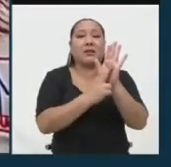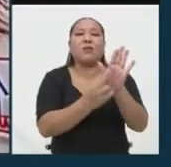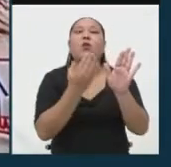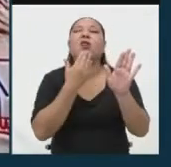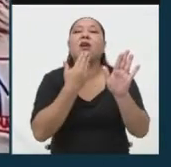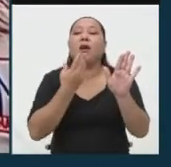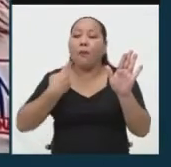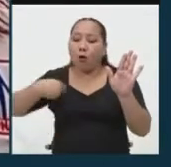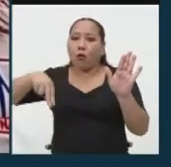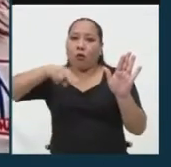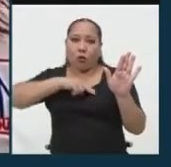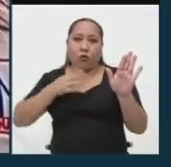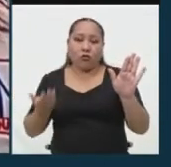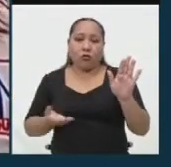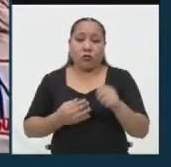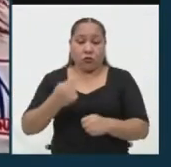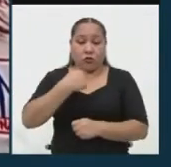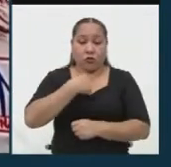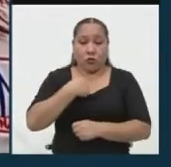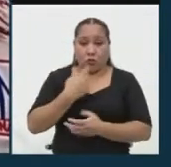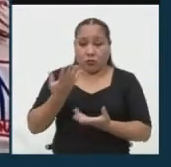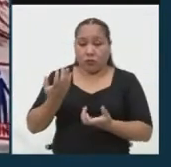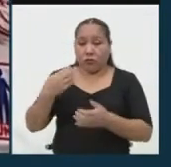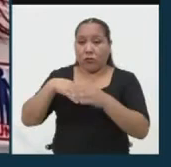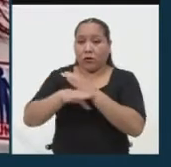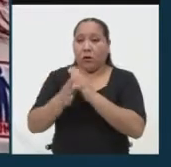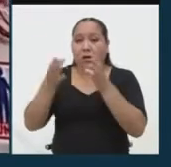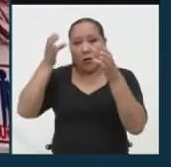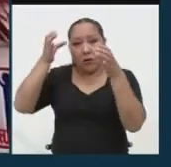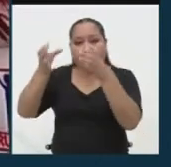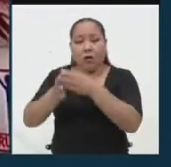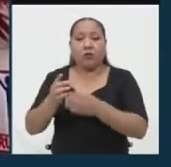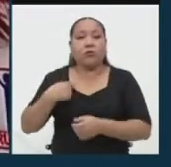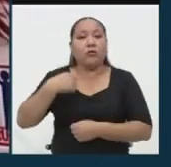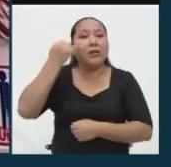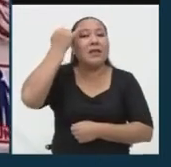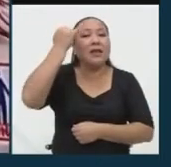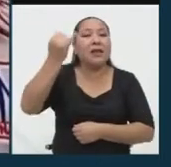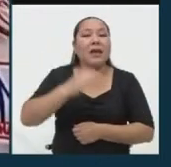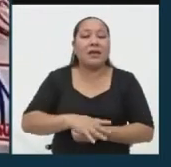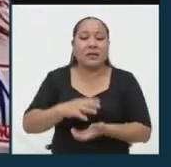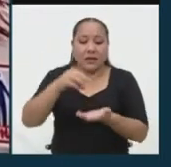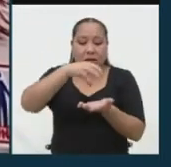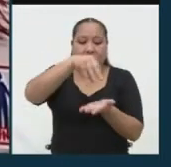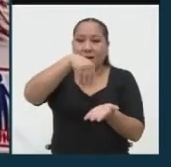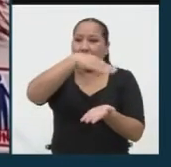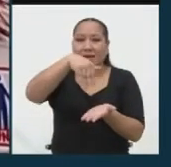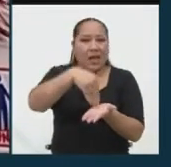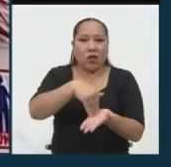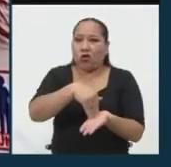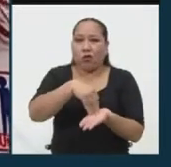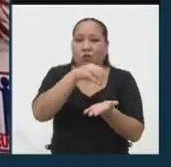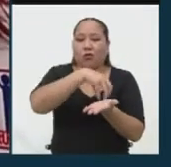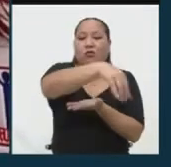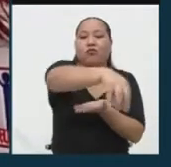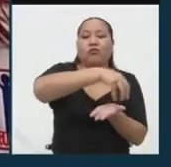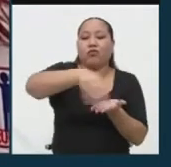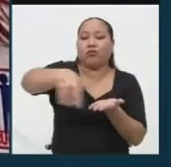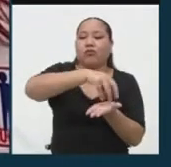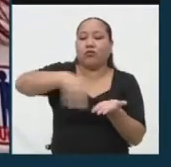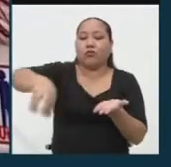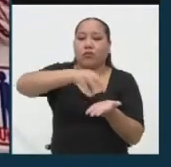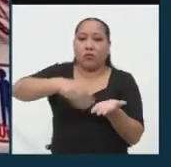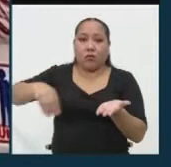Yo, como candidata, propongo descentralizar al gobierno, descentralizar